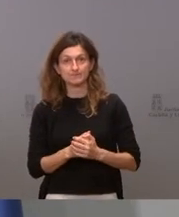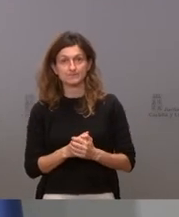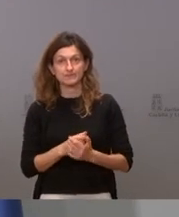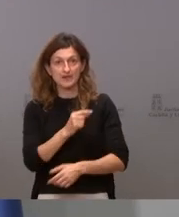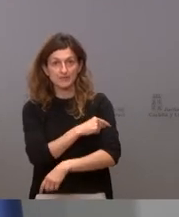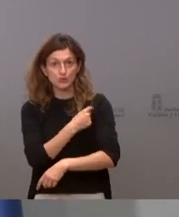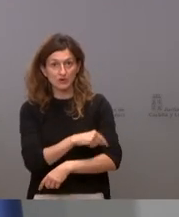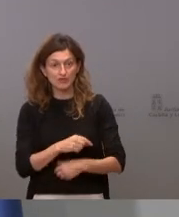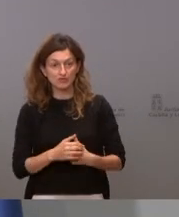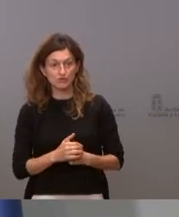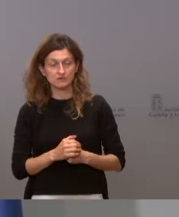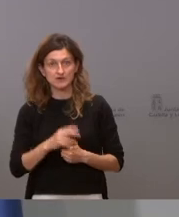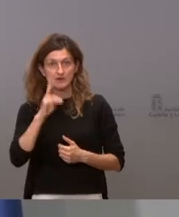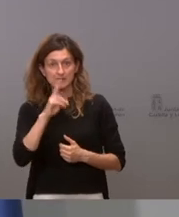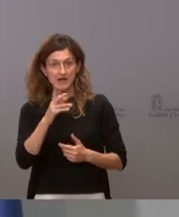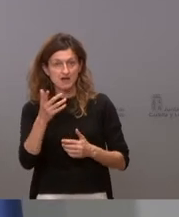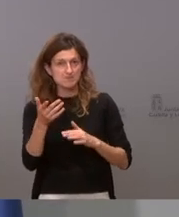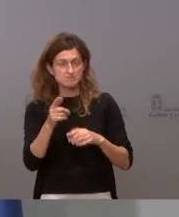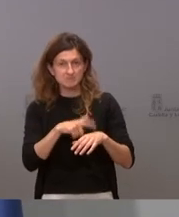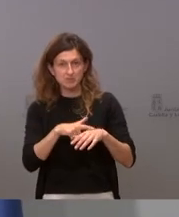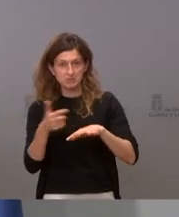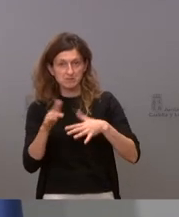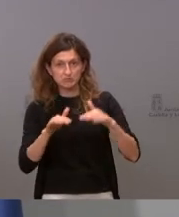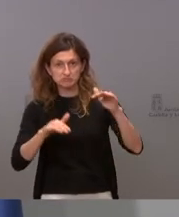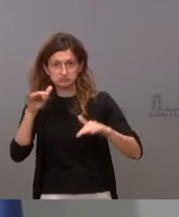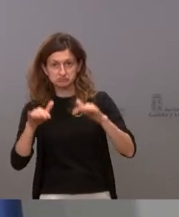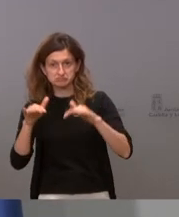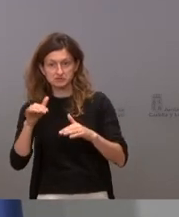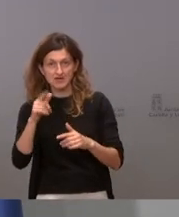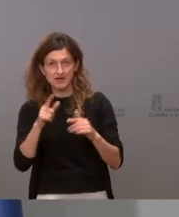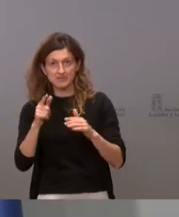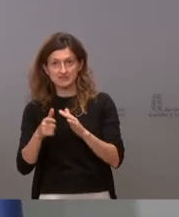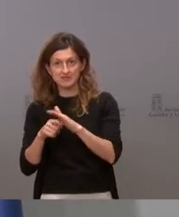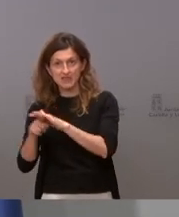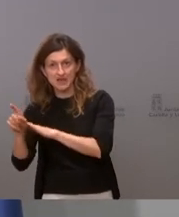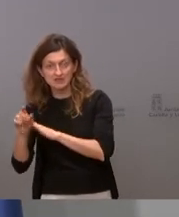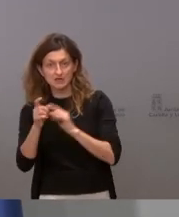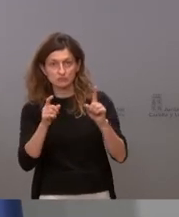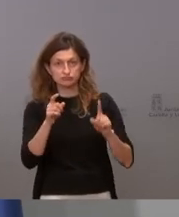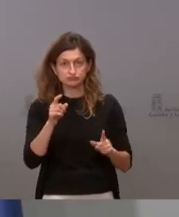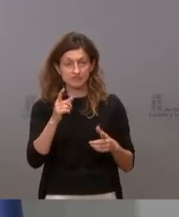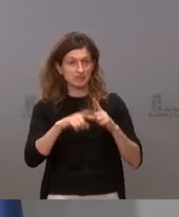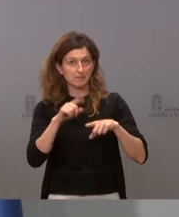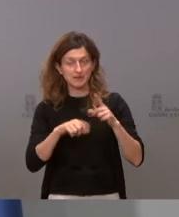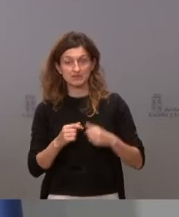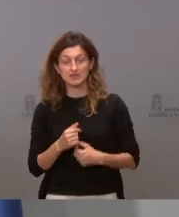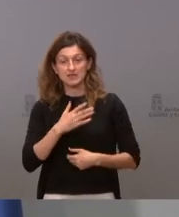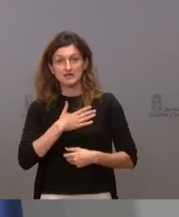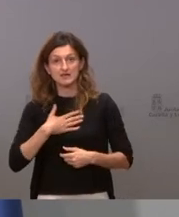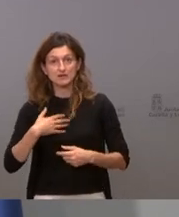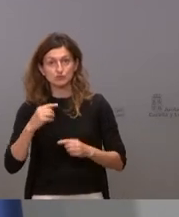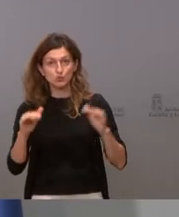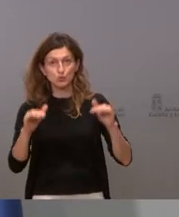vacunación pues verá que más o menos hemos ido subiendo en paralelo que hay veces que unos han adelantado a otros nosotros nuestra intención es intentar